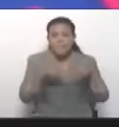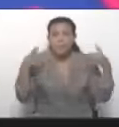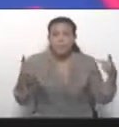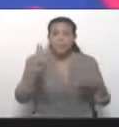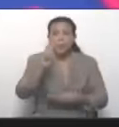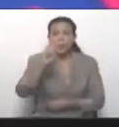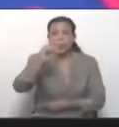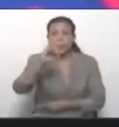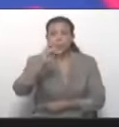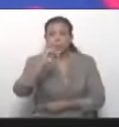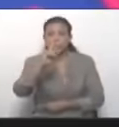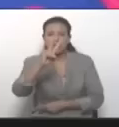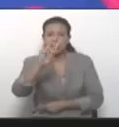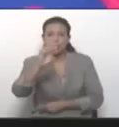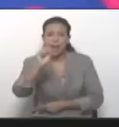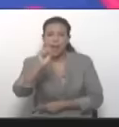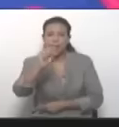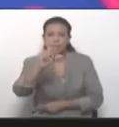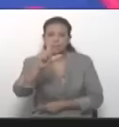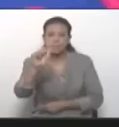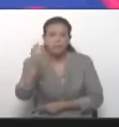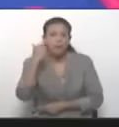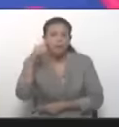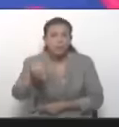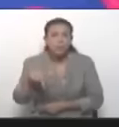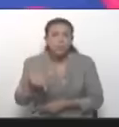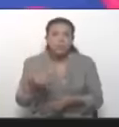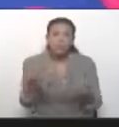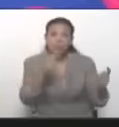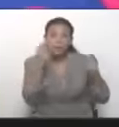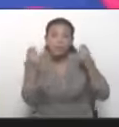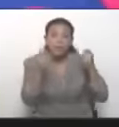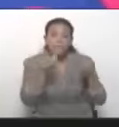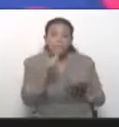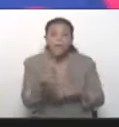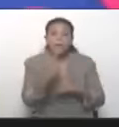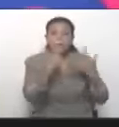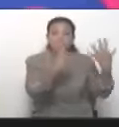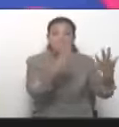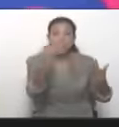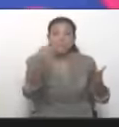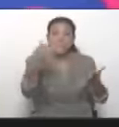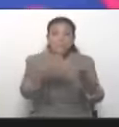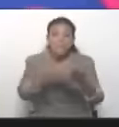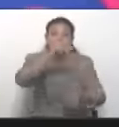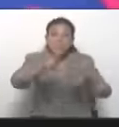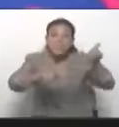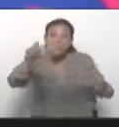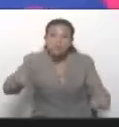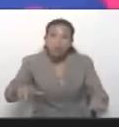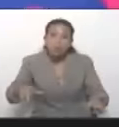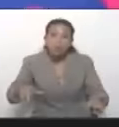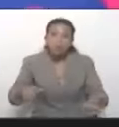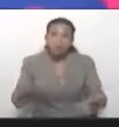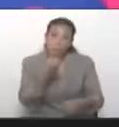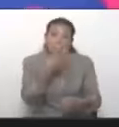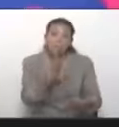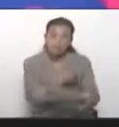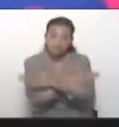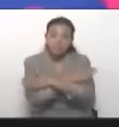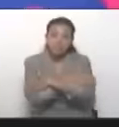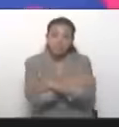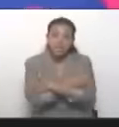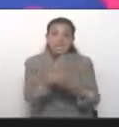dijo ya a final de la tarde, en el exterior votaron 60.000 venezolanos y venezolanas. Yo dije, muy bien,